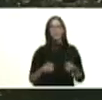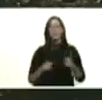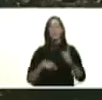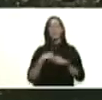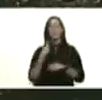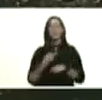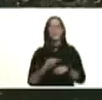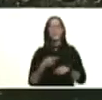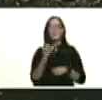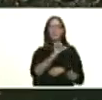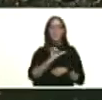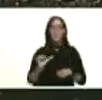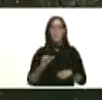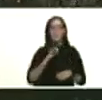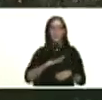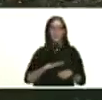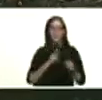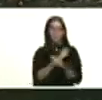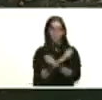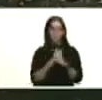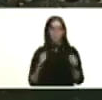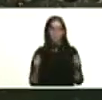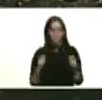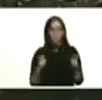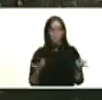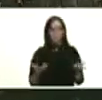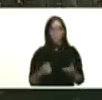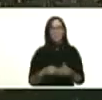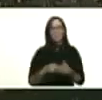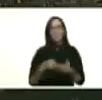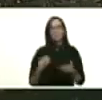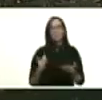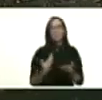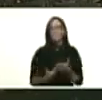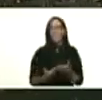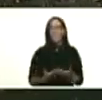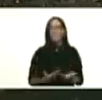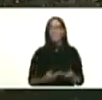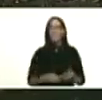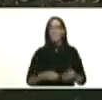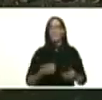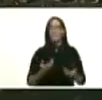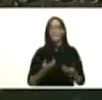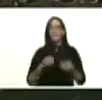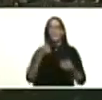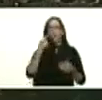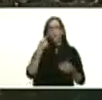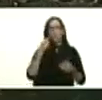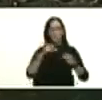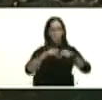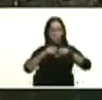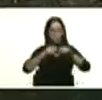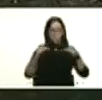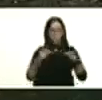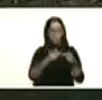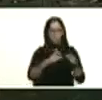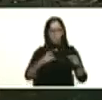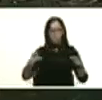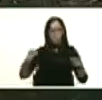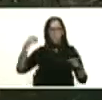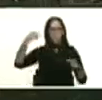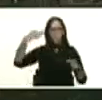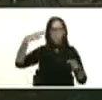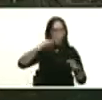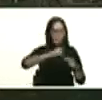semana estaríamos terminando eso lleva inclusive demarcación y colocación de ojos de gato y la próxima semana